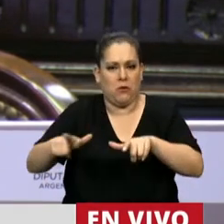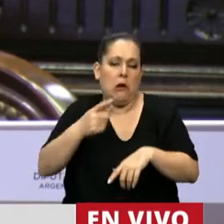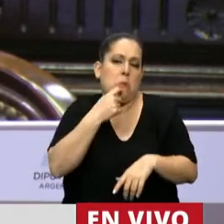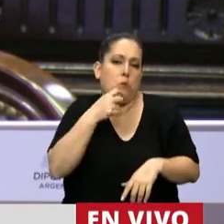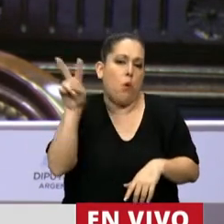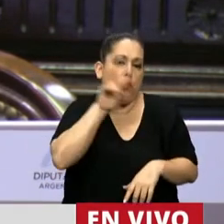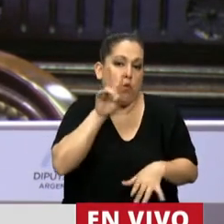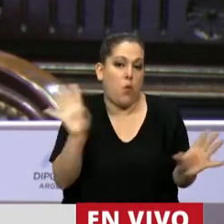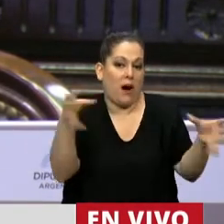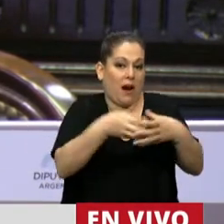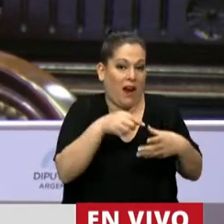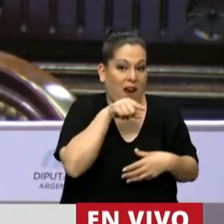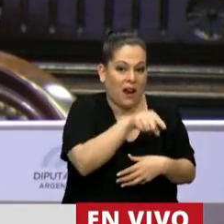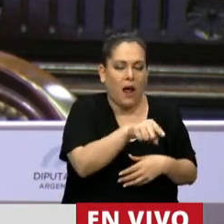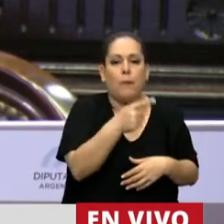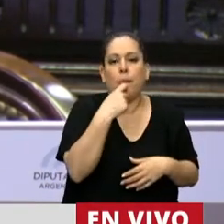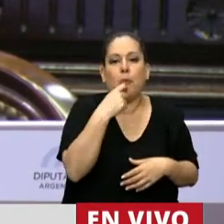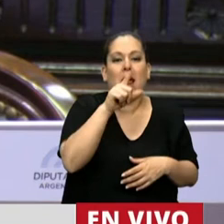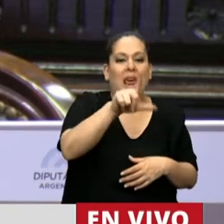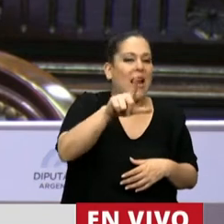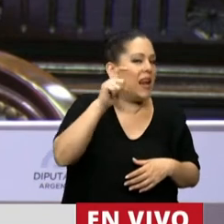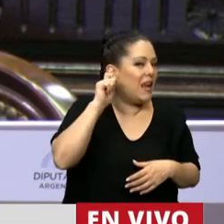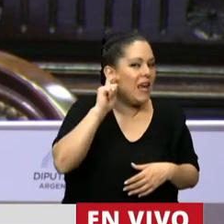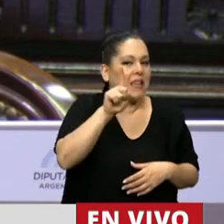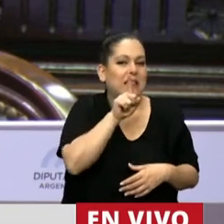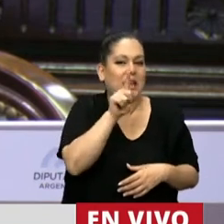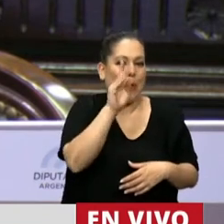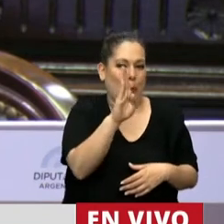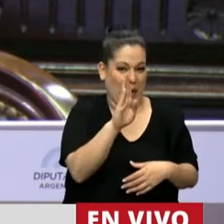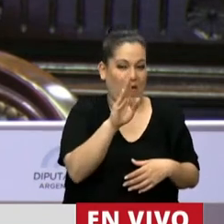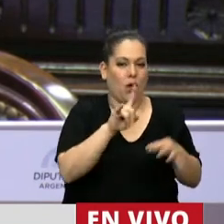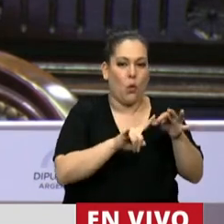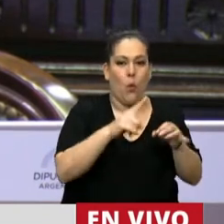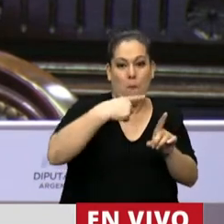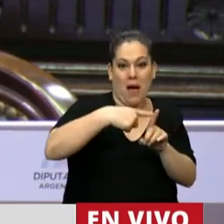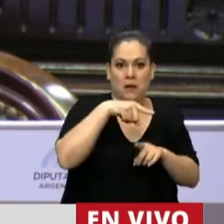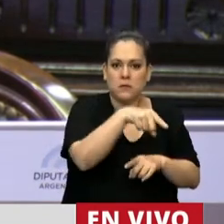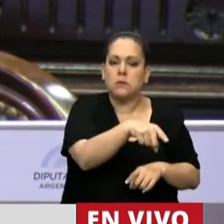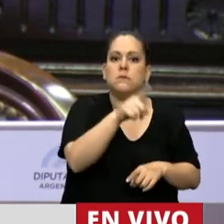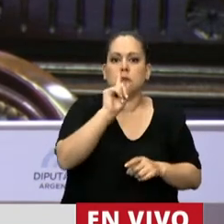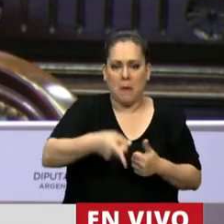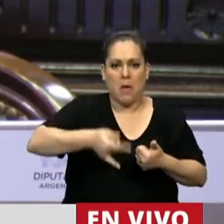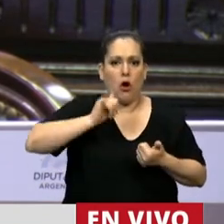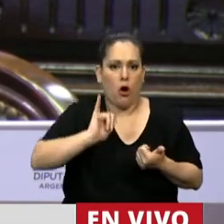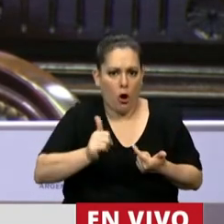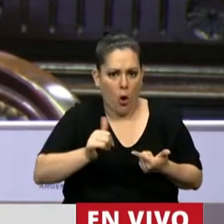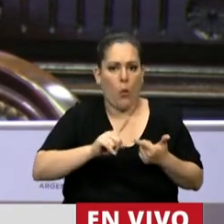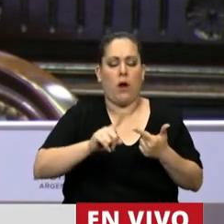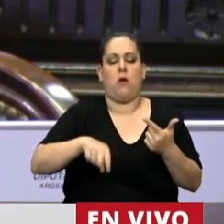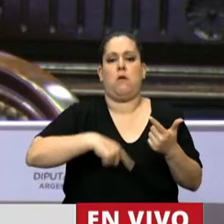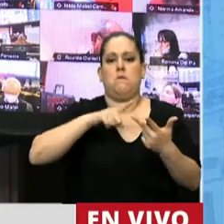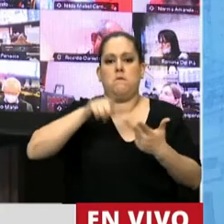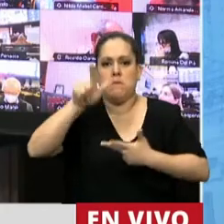integrantes de la comunidad LGBT, los trabajadores con alguna discapacidad, los jóvenes, y muy especialmente,